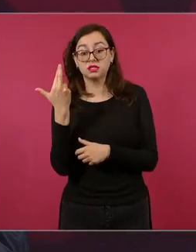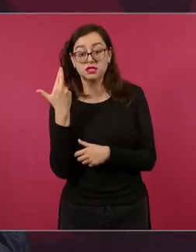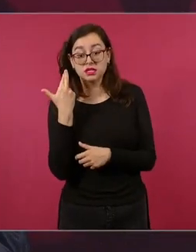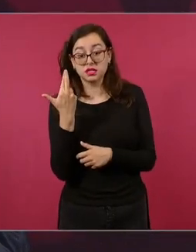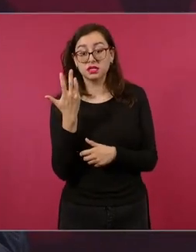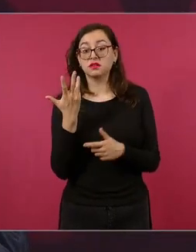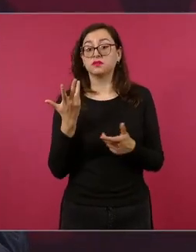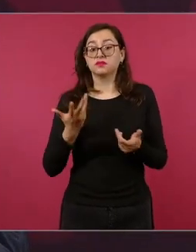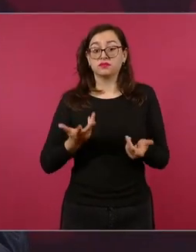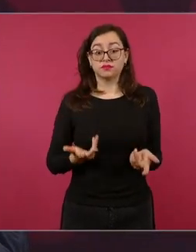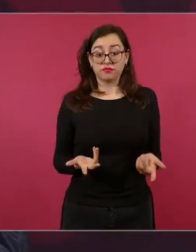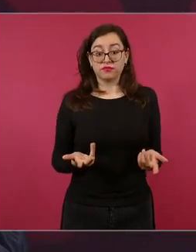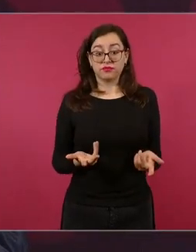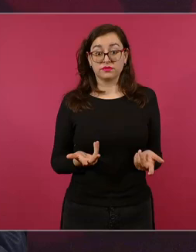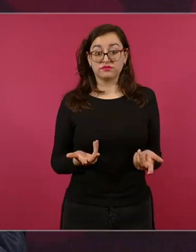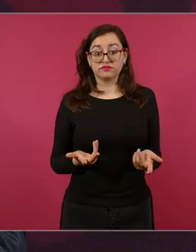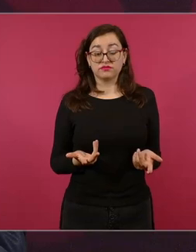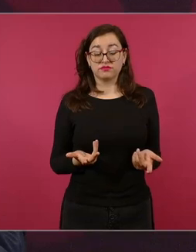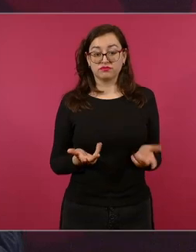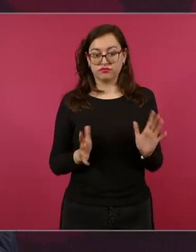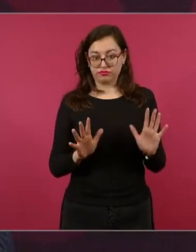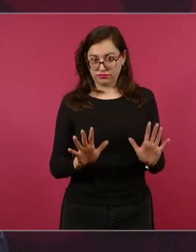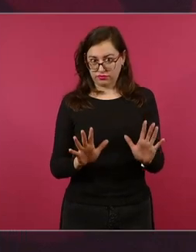que no a los periodistas